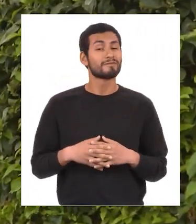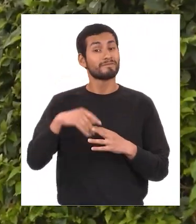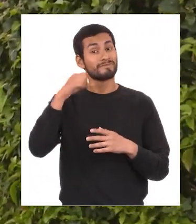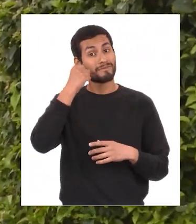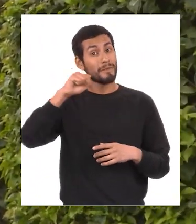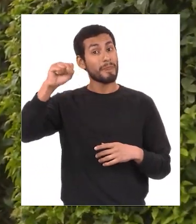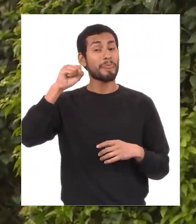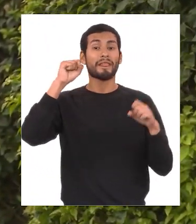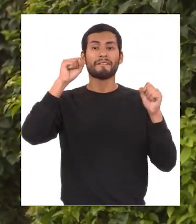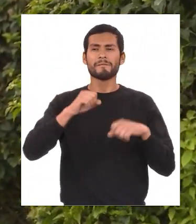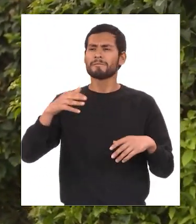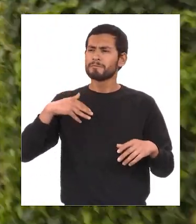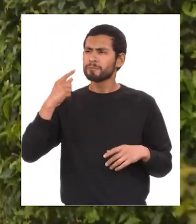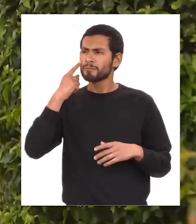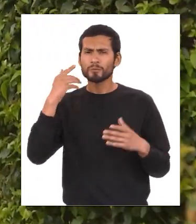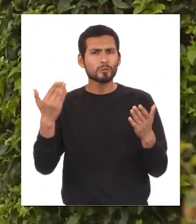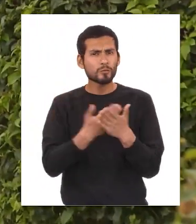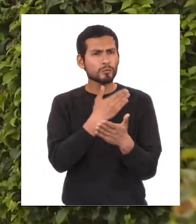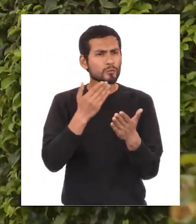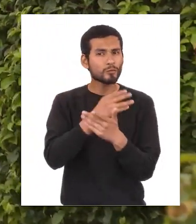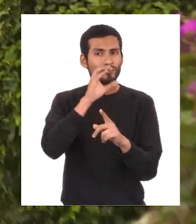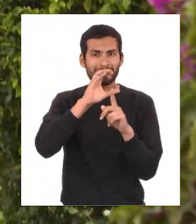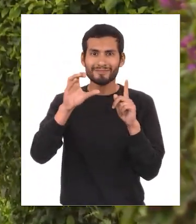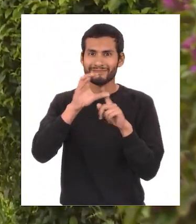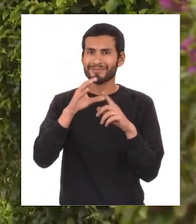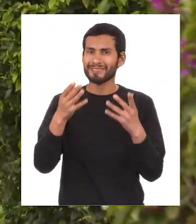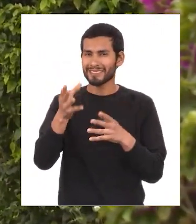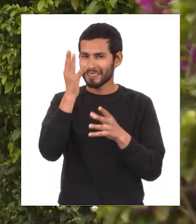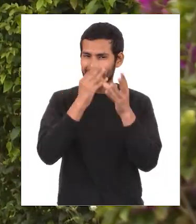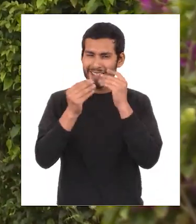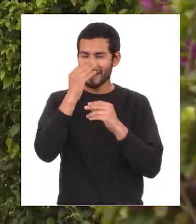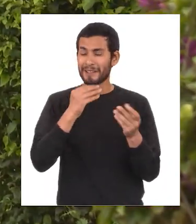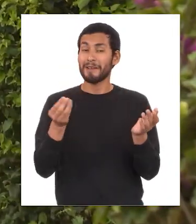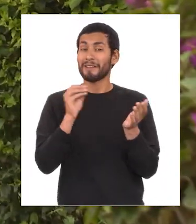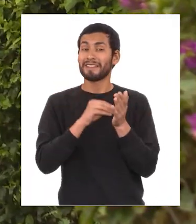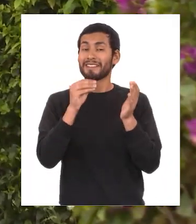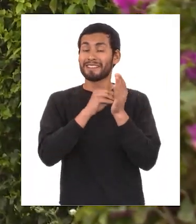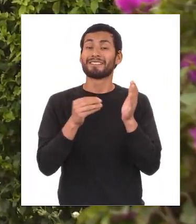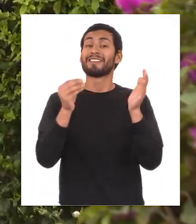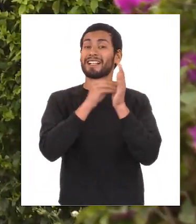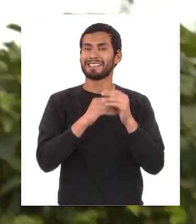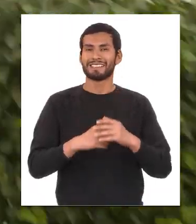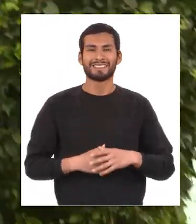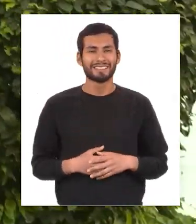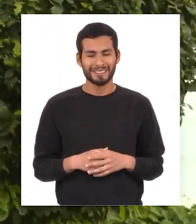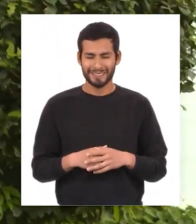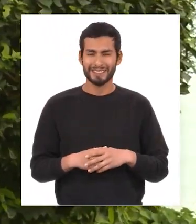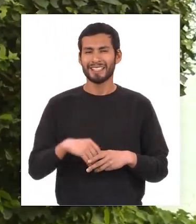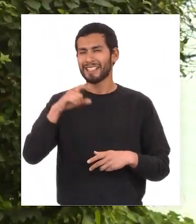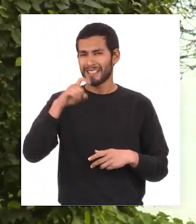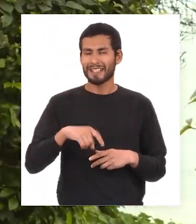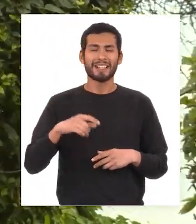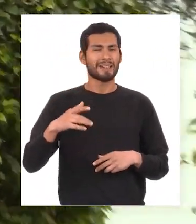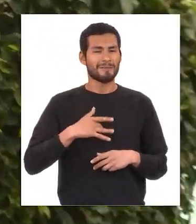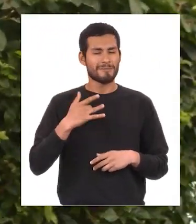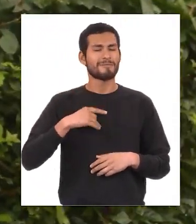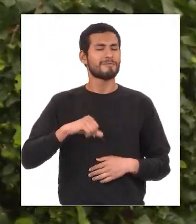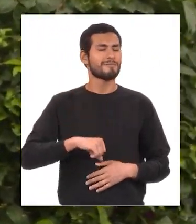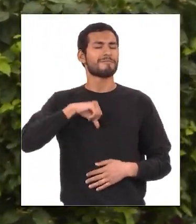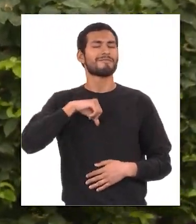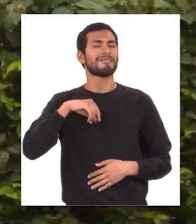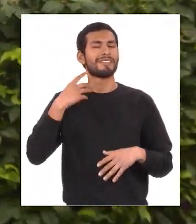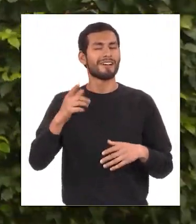el viajar nos permite conocer nuevas culturas y aprender más y más y debemos sentirnos